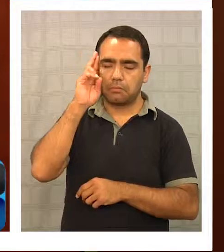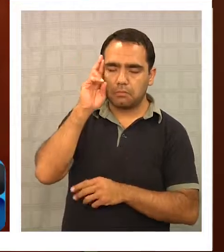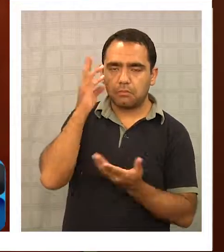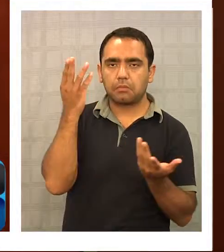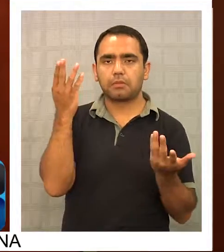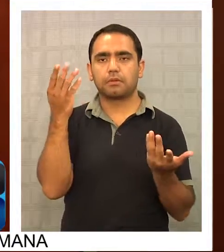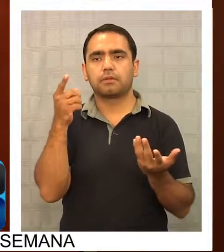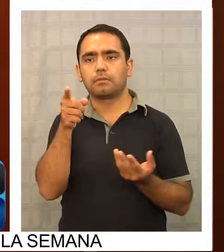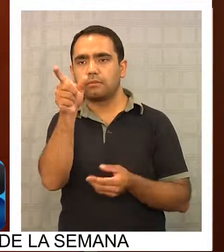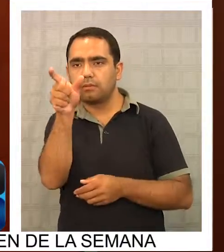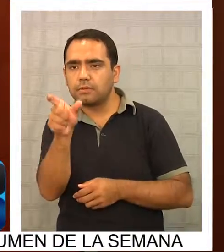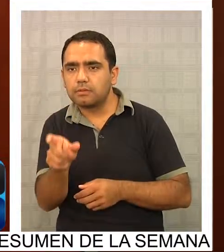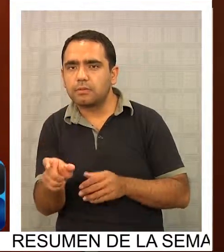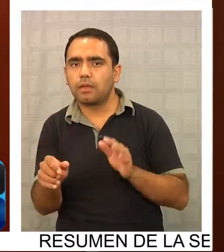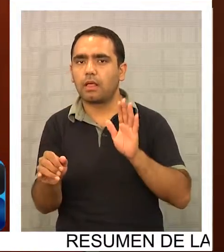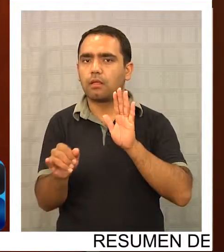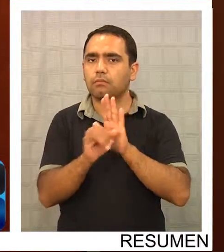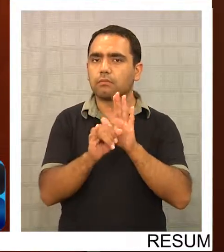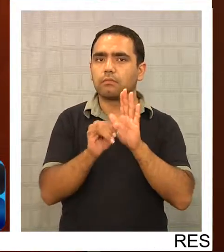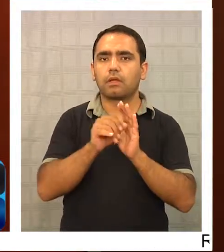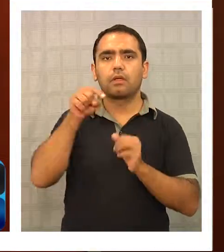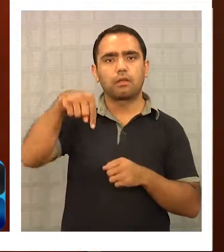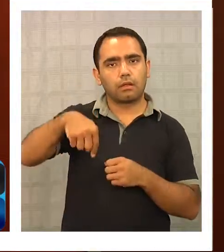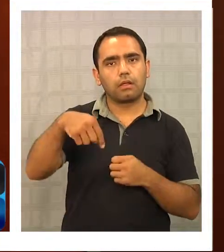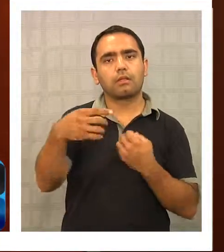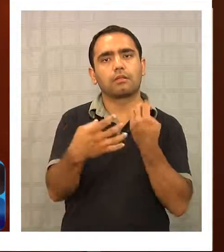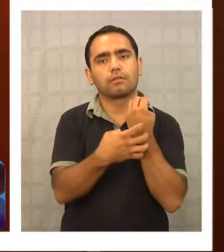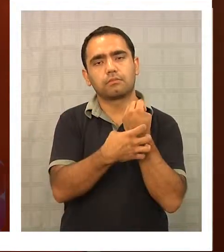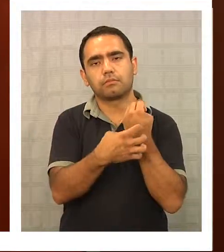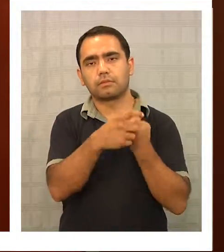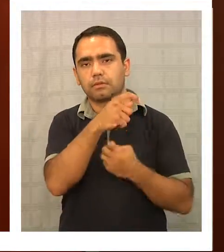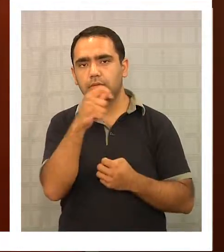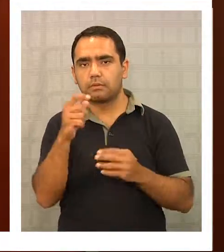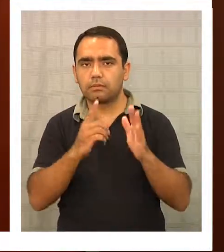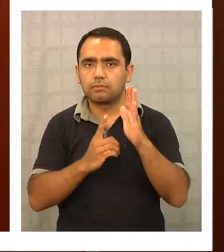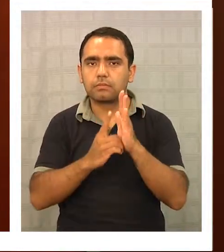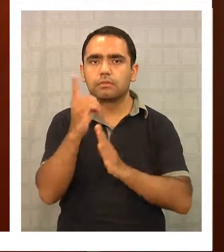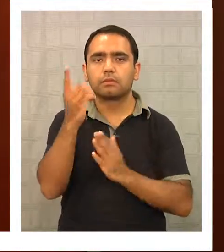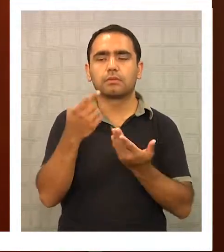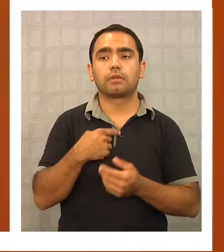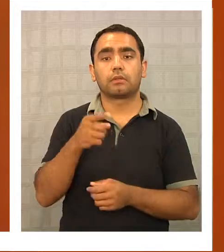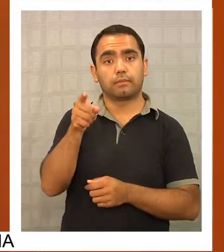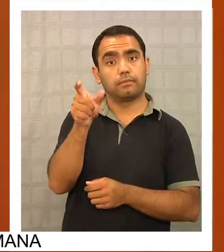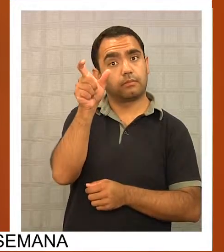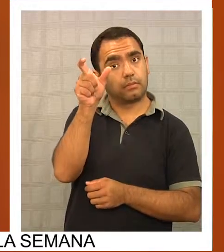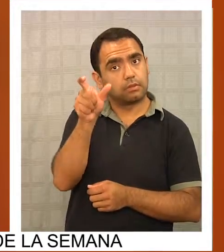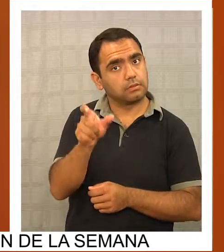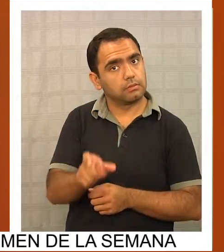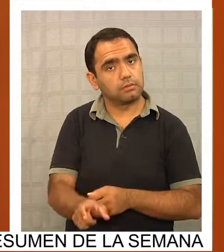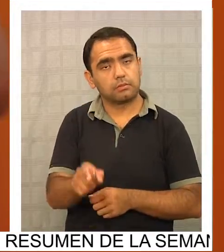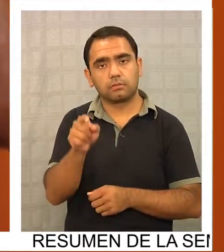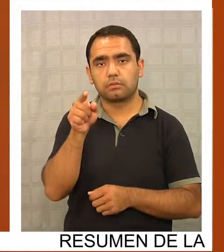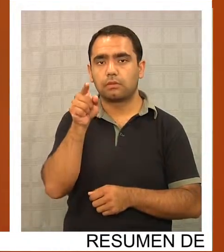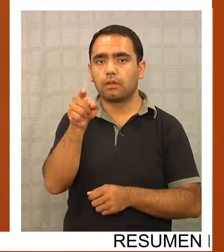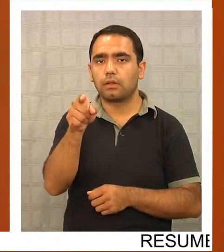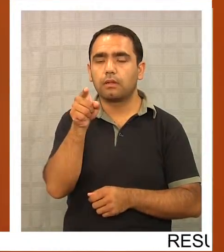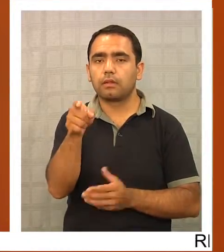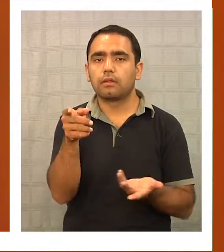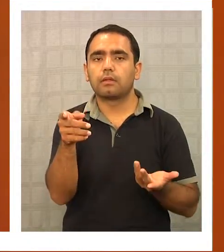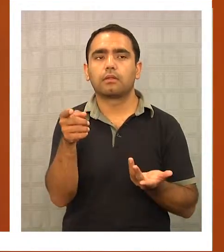persona muy identificada con el desarrollo de la región. Él fue una de las personas, bajo su periodo, una de las personas